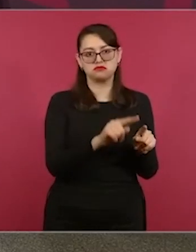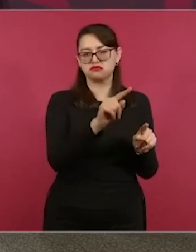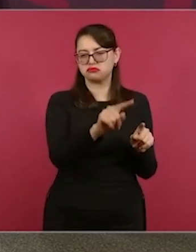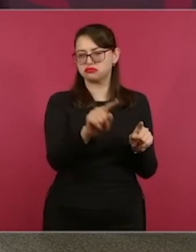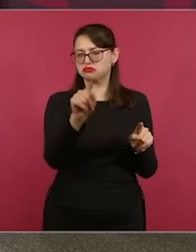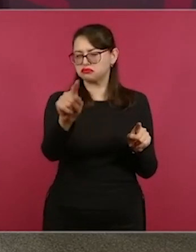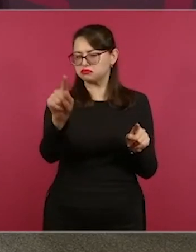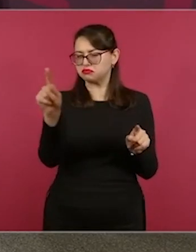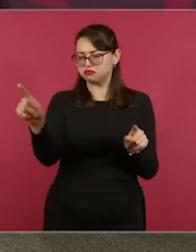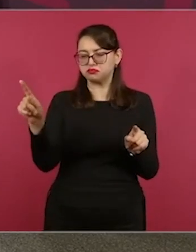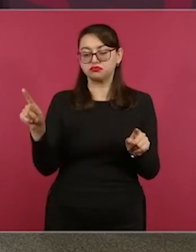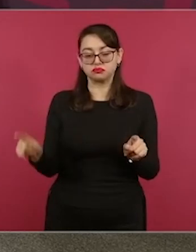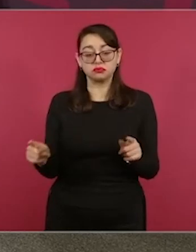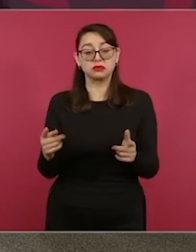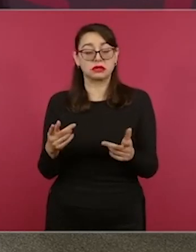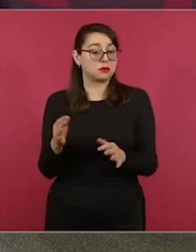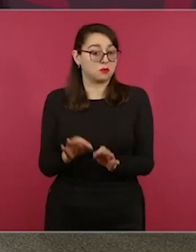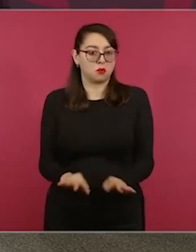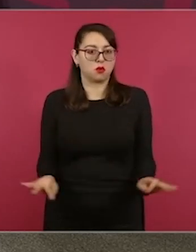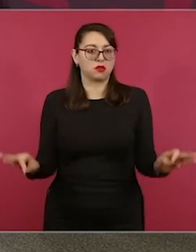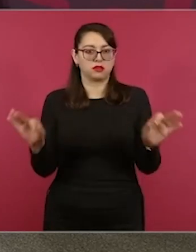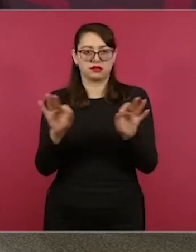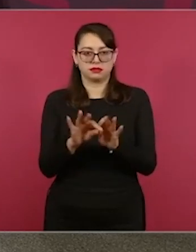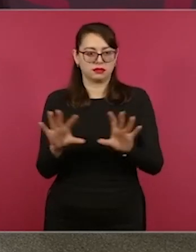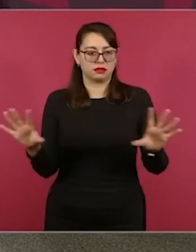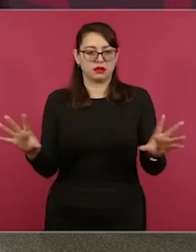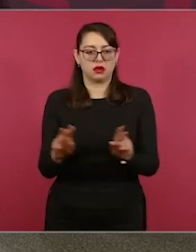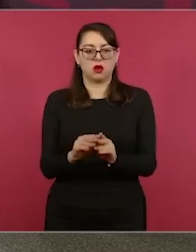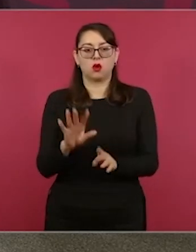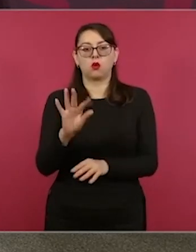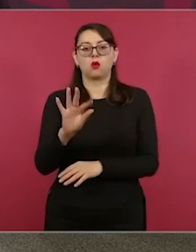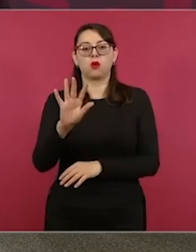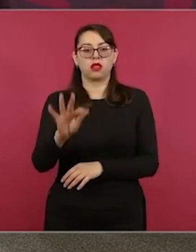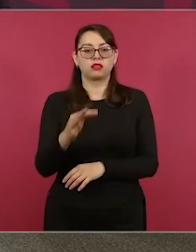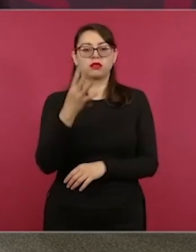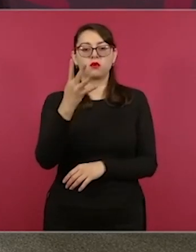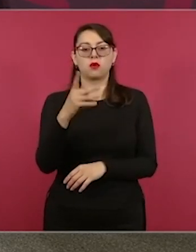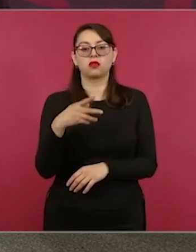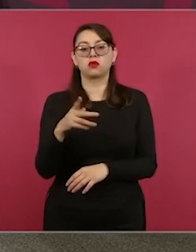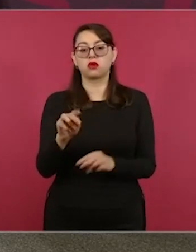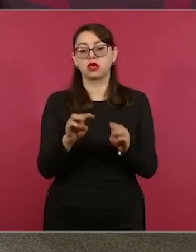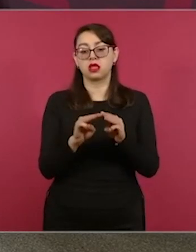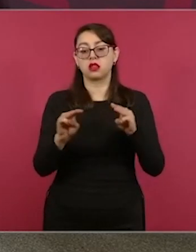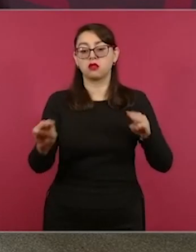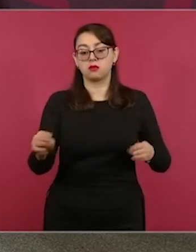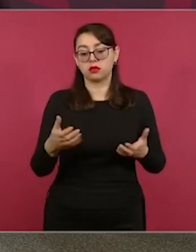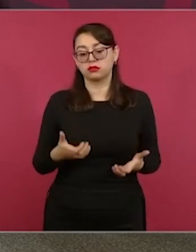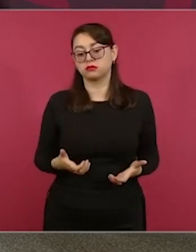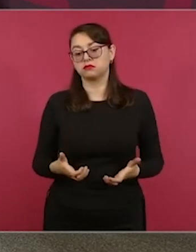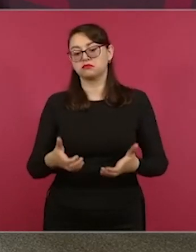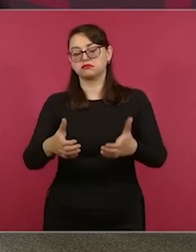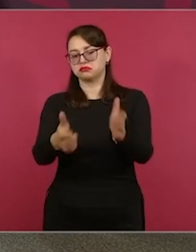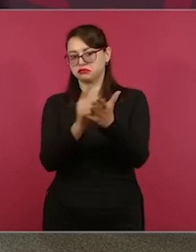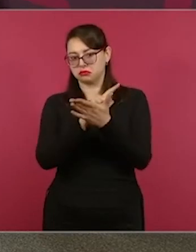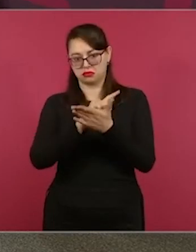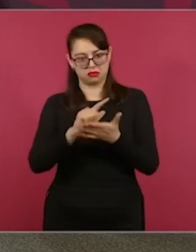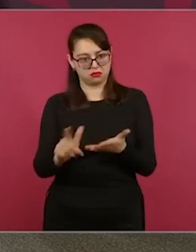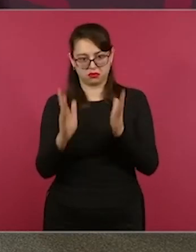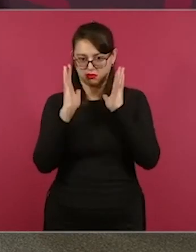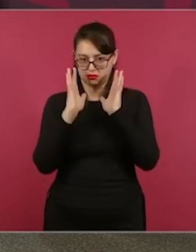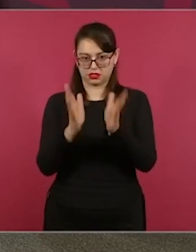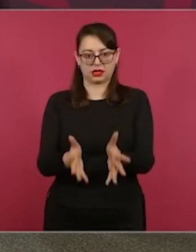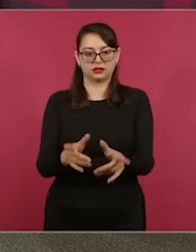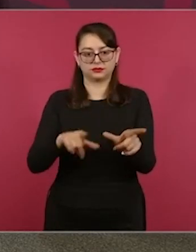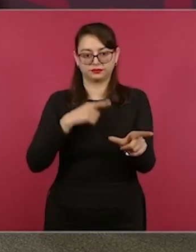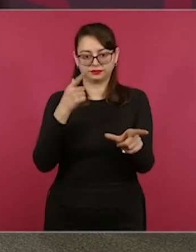Cayaco, que significan alrededor de 44 kilómetros lineales. Y continuamos